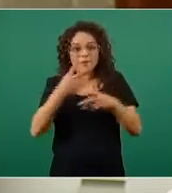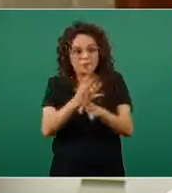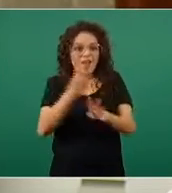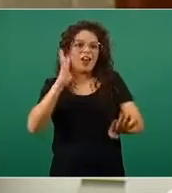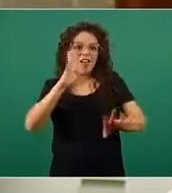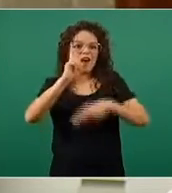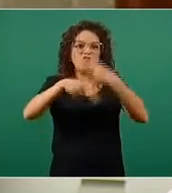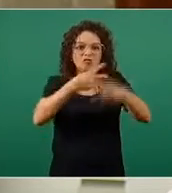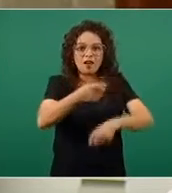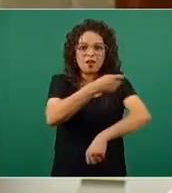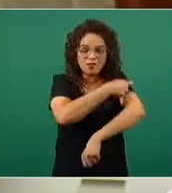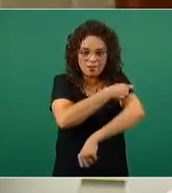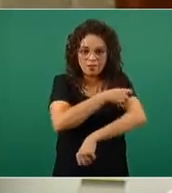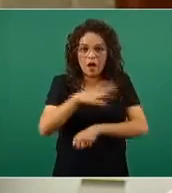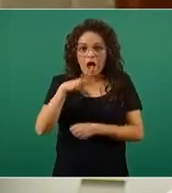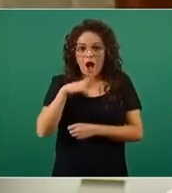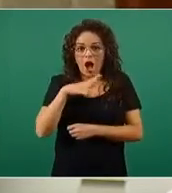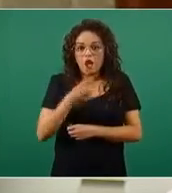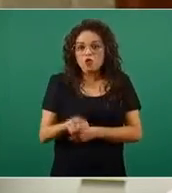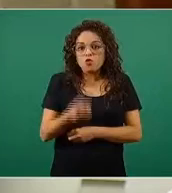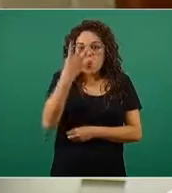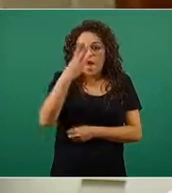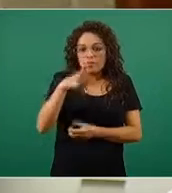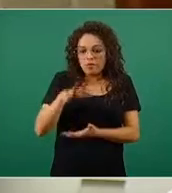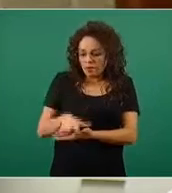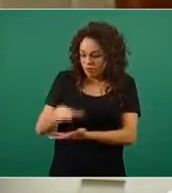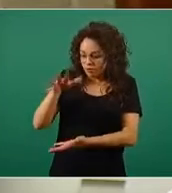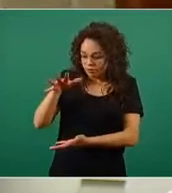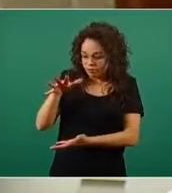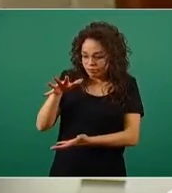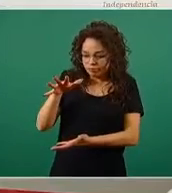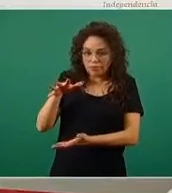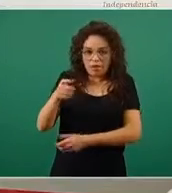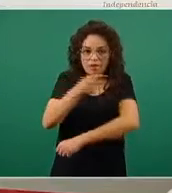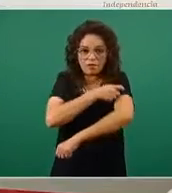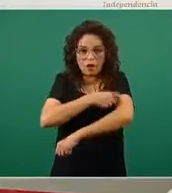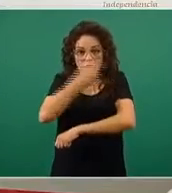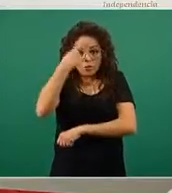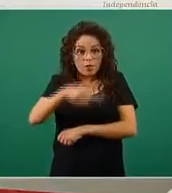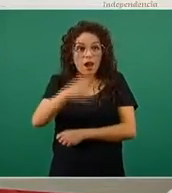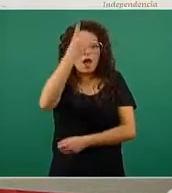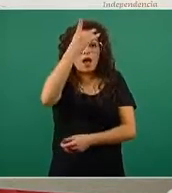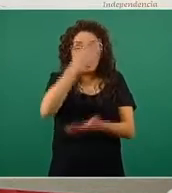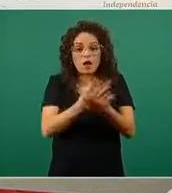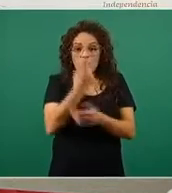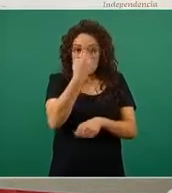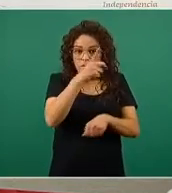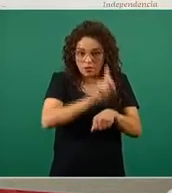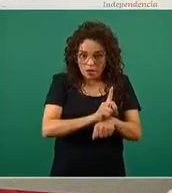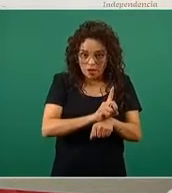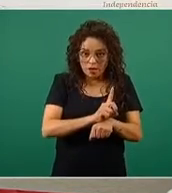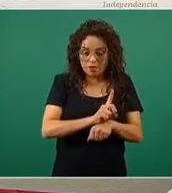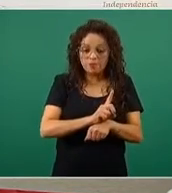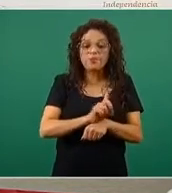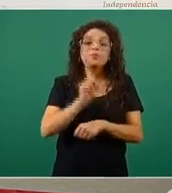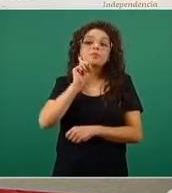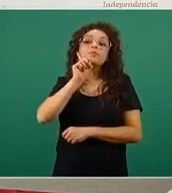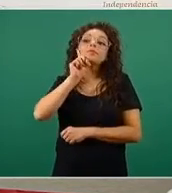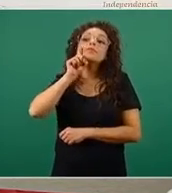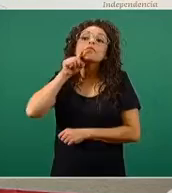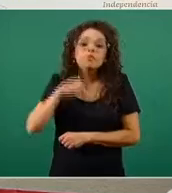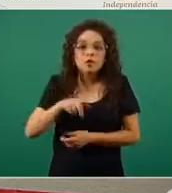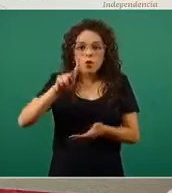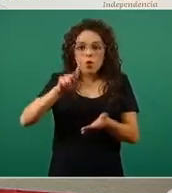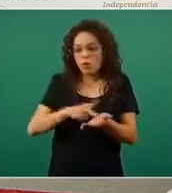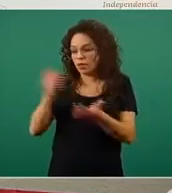y hay cierta cantidad de vacunas indicadas para ese día. Se reabastecen al siguiente o ya están todas